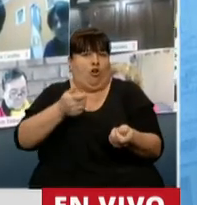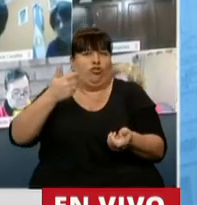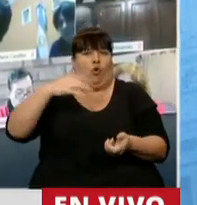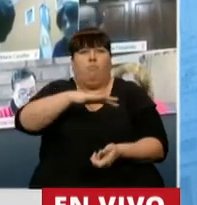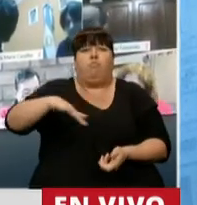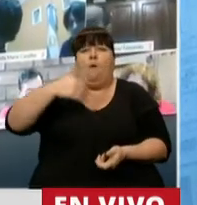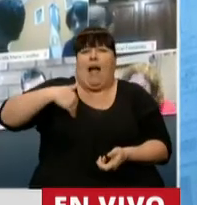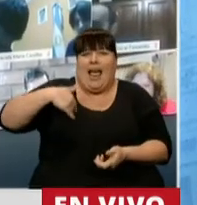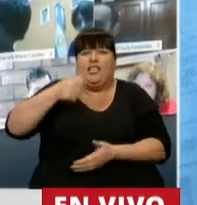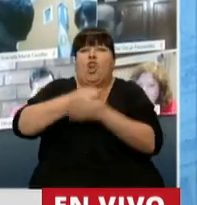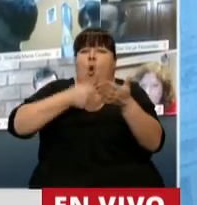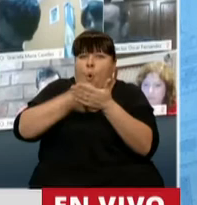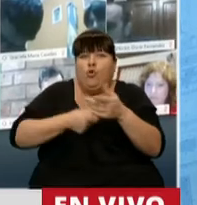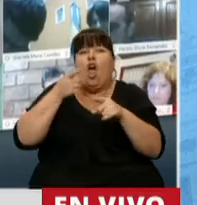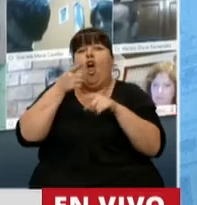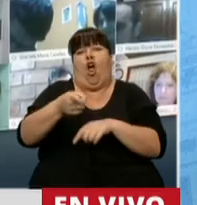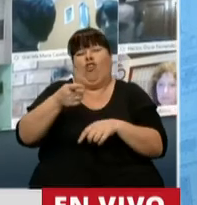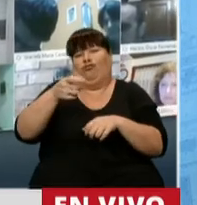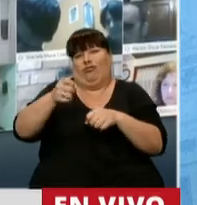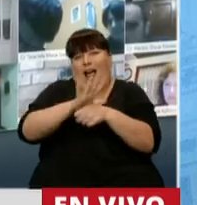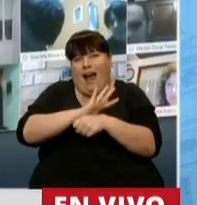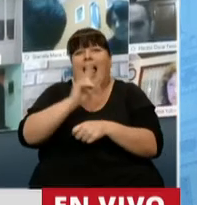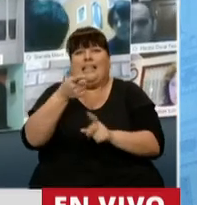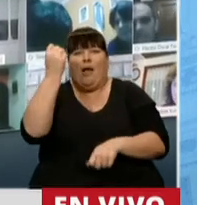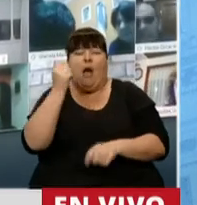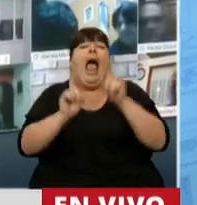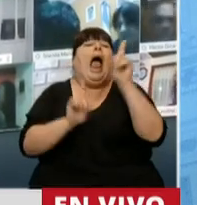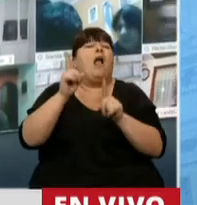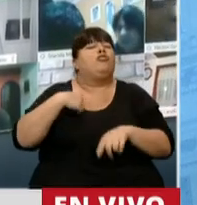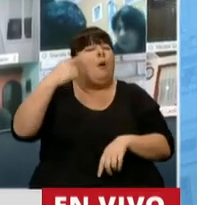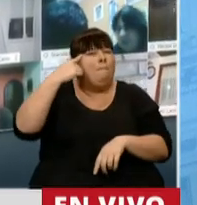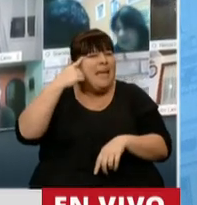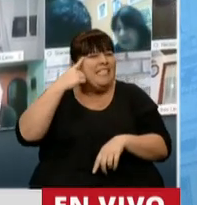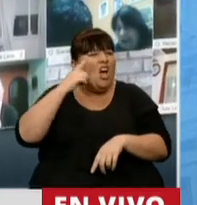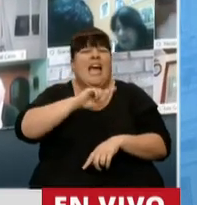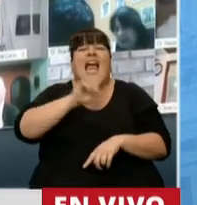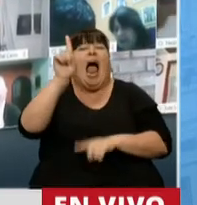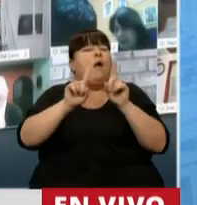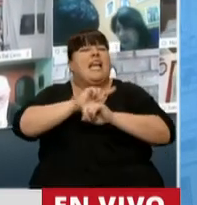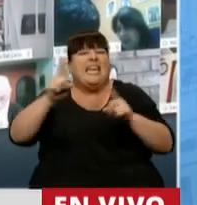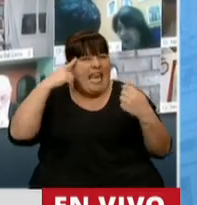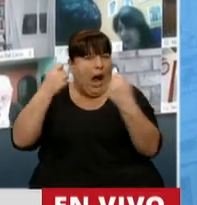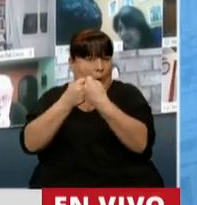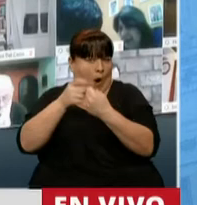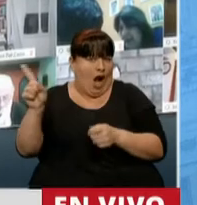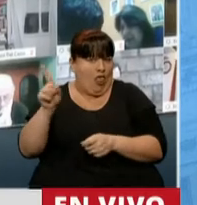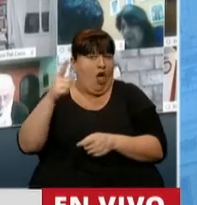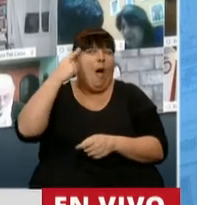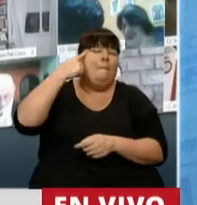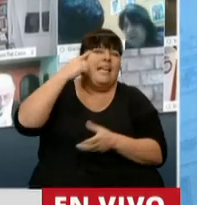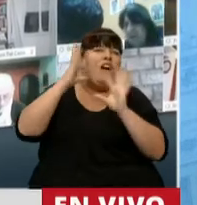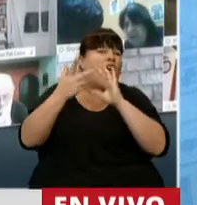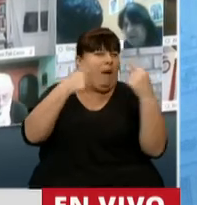país en esta lucha contra esta crisis sanitaria y económica. Y digo algunos porque creo que ni siquiera comparten el sentir o el